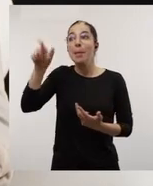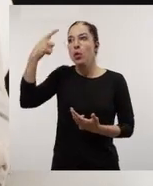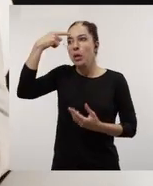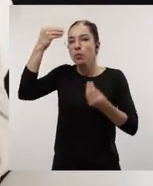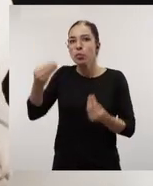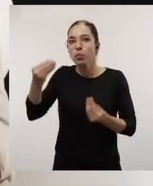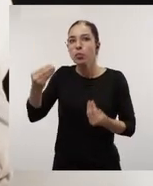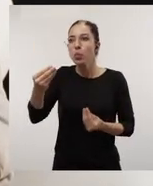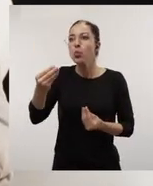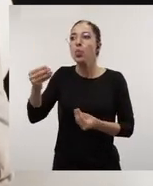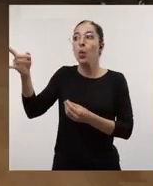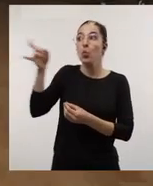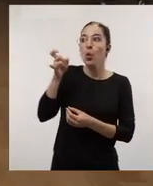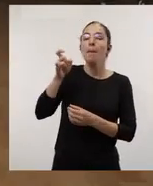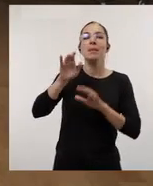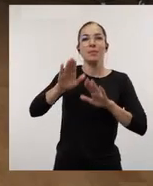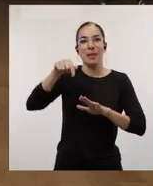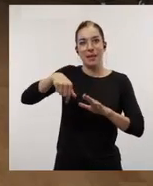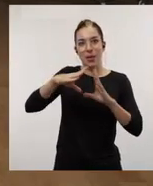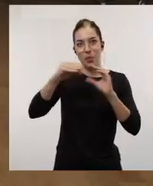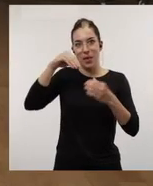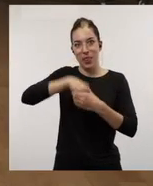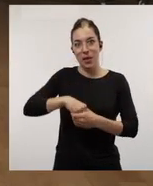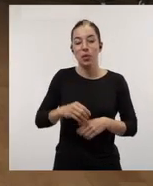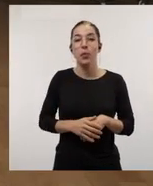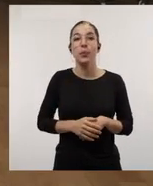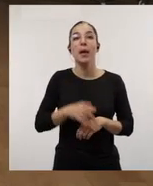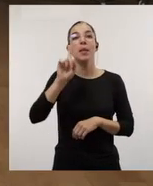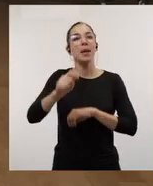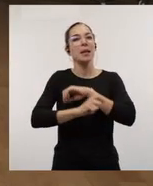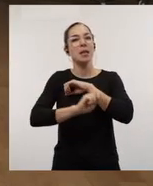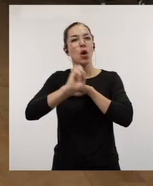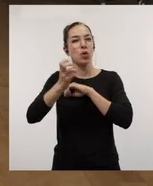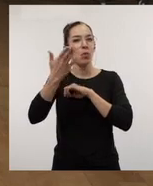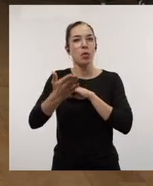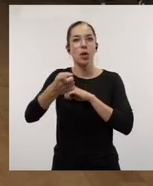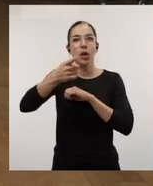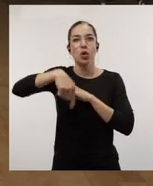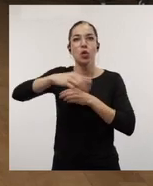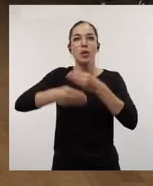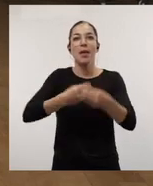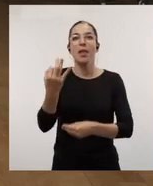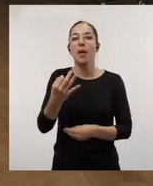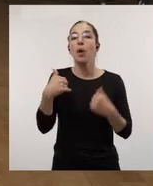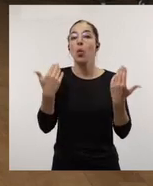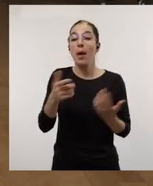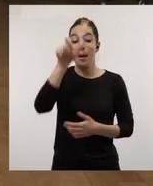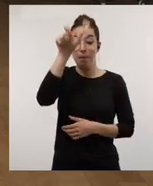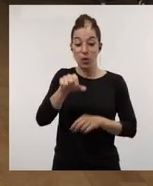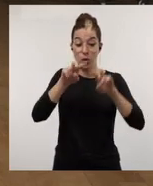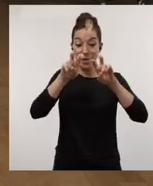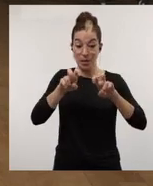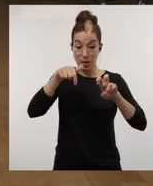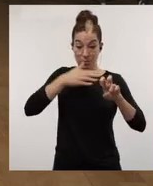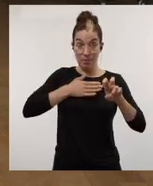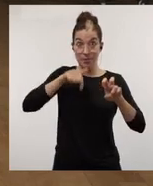talento y retener talento científico. Eso por un lado. Y la otra gran estrategia que tenemos que hacer es permitir que